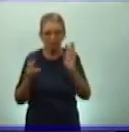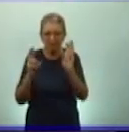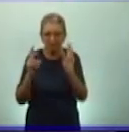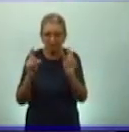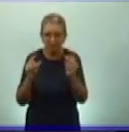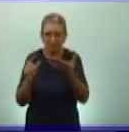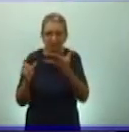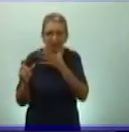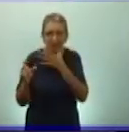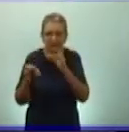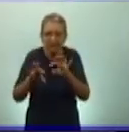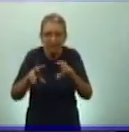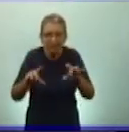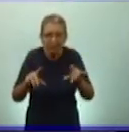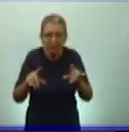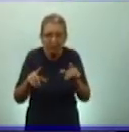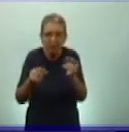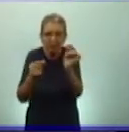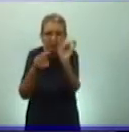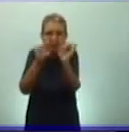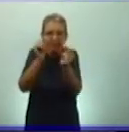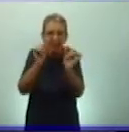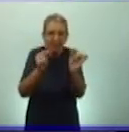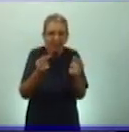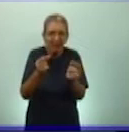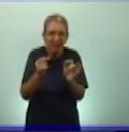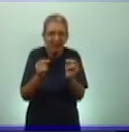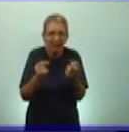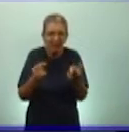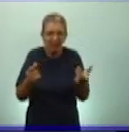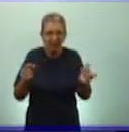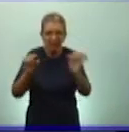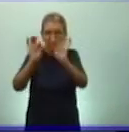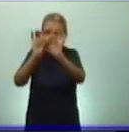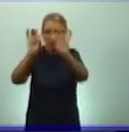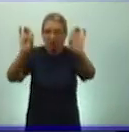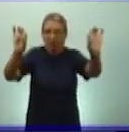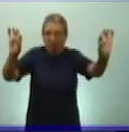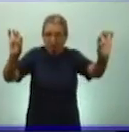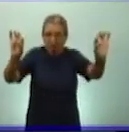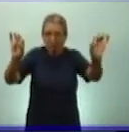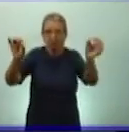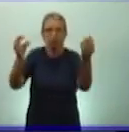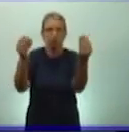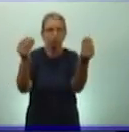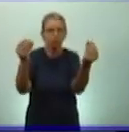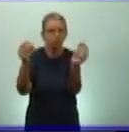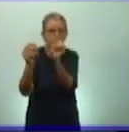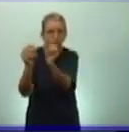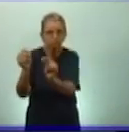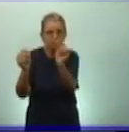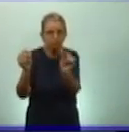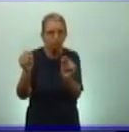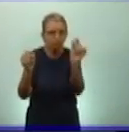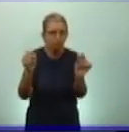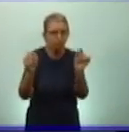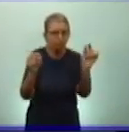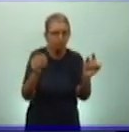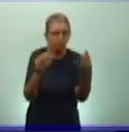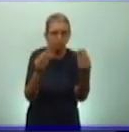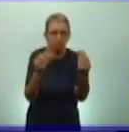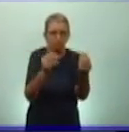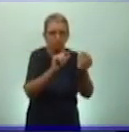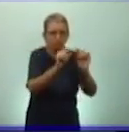Imperio Inca. Imaginen una serie de nudos agrupados. De un cordel más grueso, penden varios más delgados y de diferentes